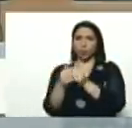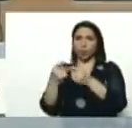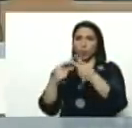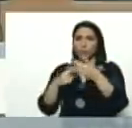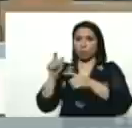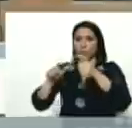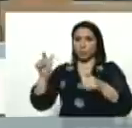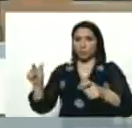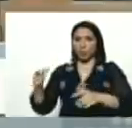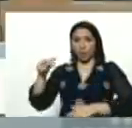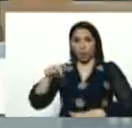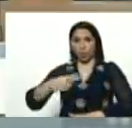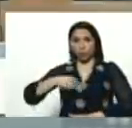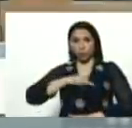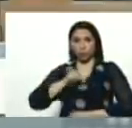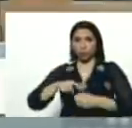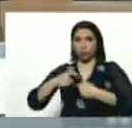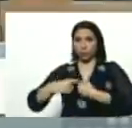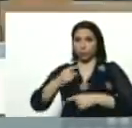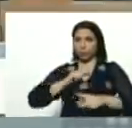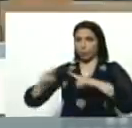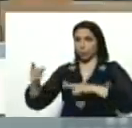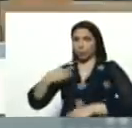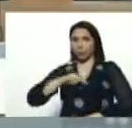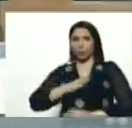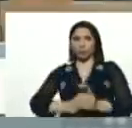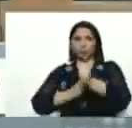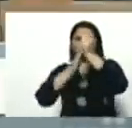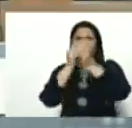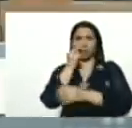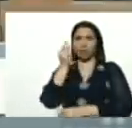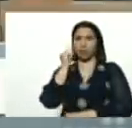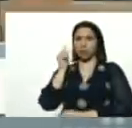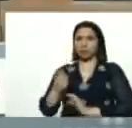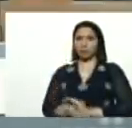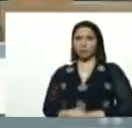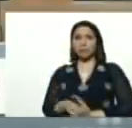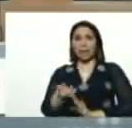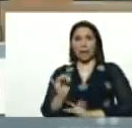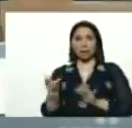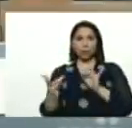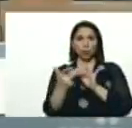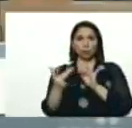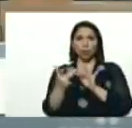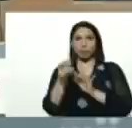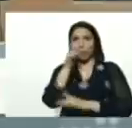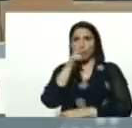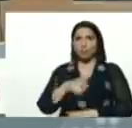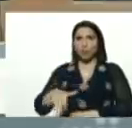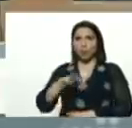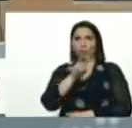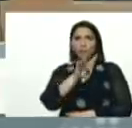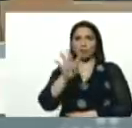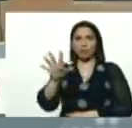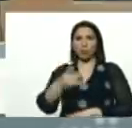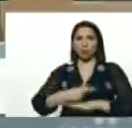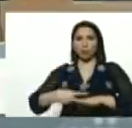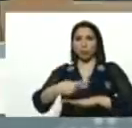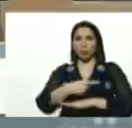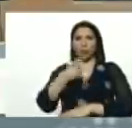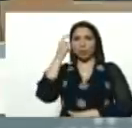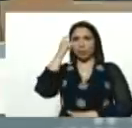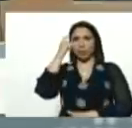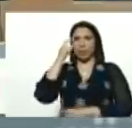militantes, nuestros dirigentes, nuestros líderes, y lideresas, están en contacto, con el pueblo, las 24 horas del día,